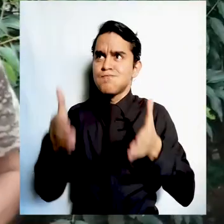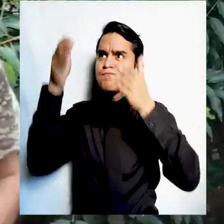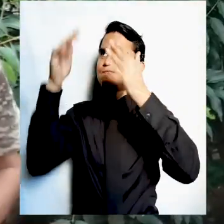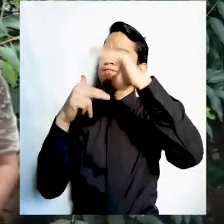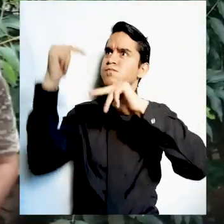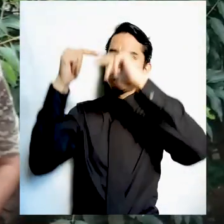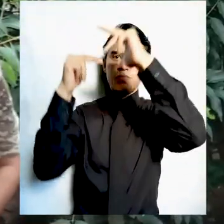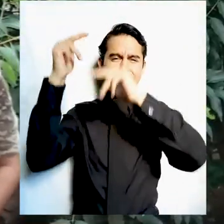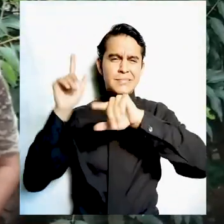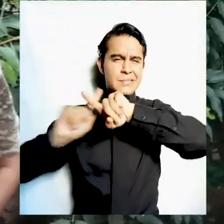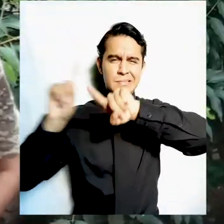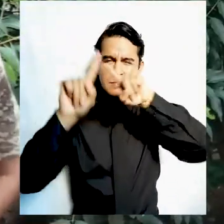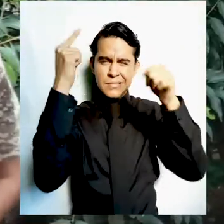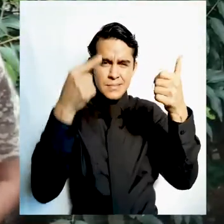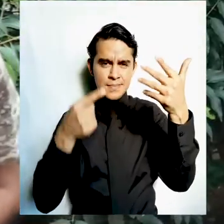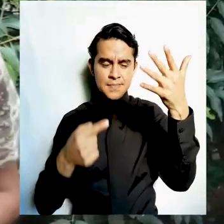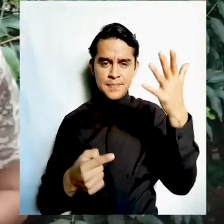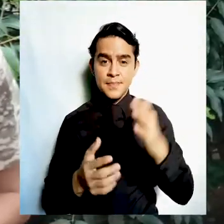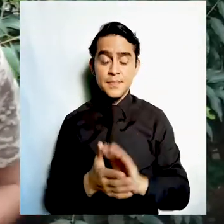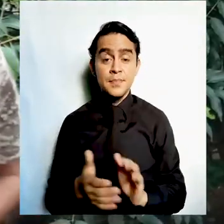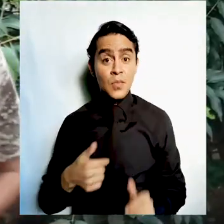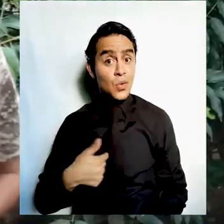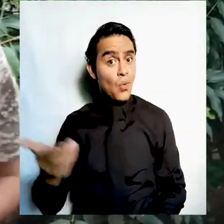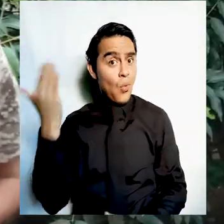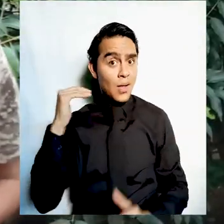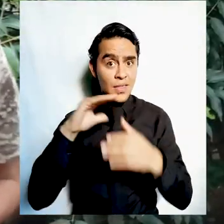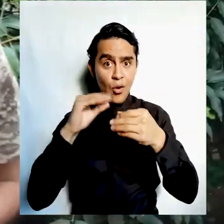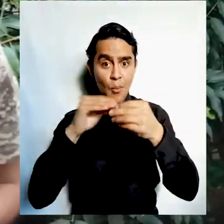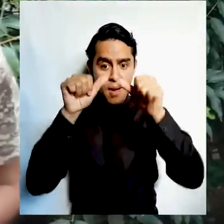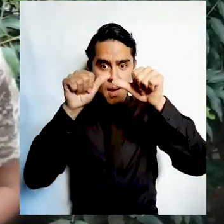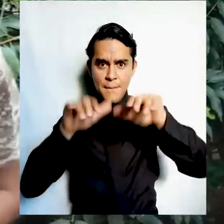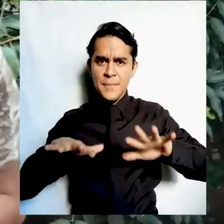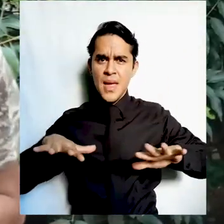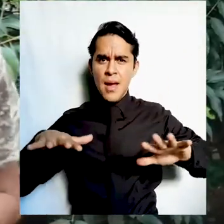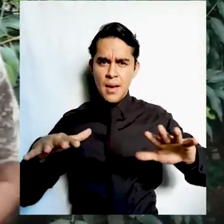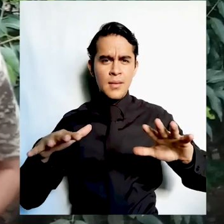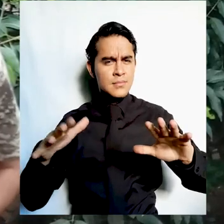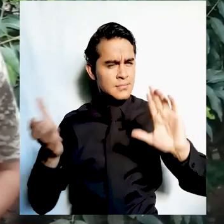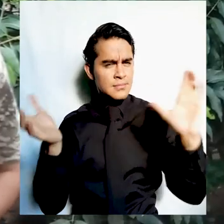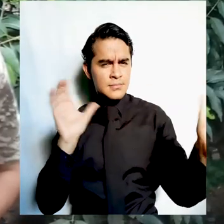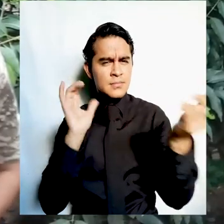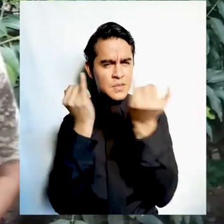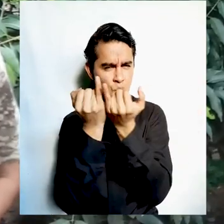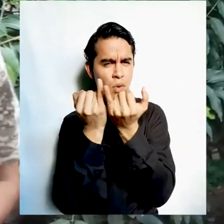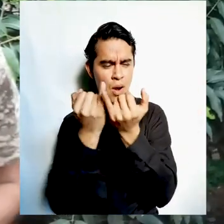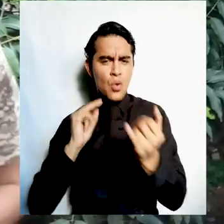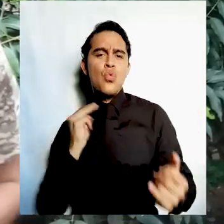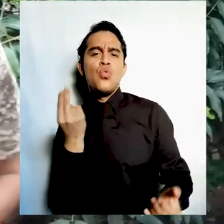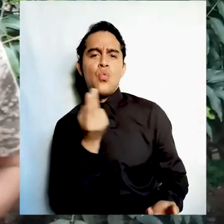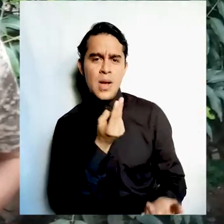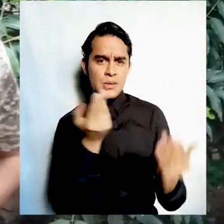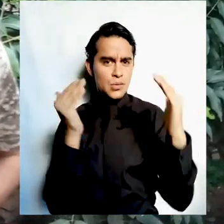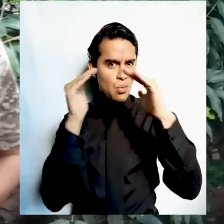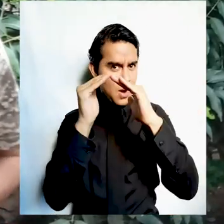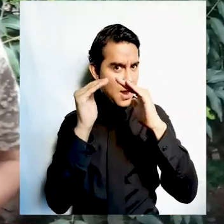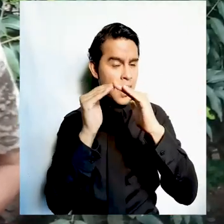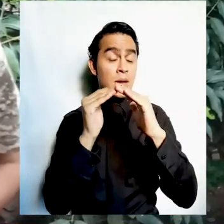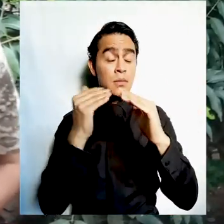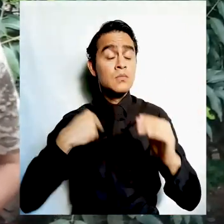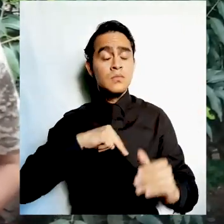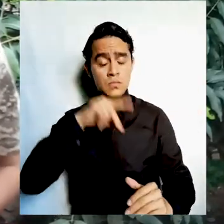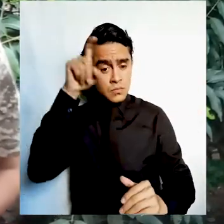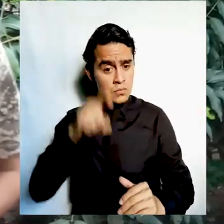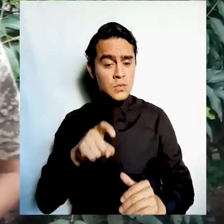anteriormente te había comentado de que el medio ambiente es considerado también como nuestro hogar así que por lo tanto debemos de